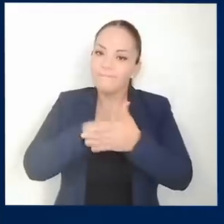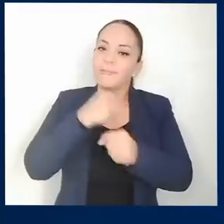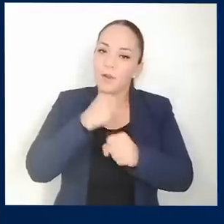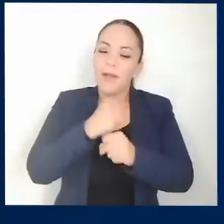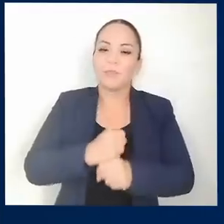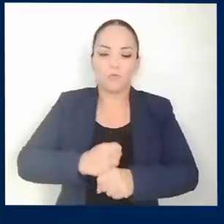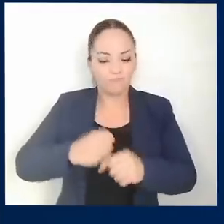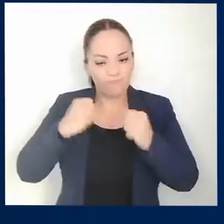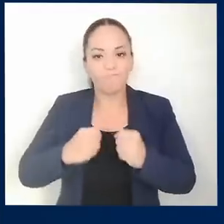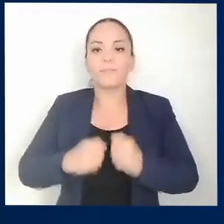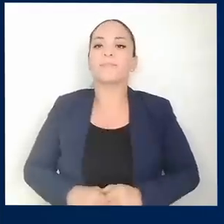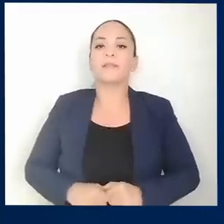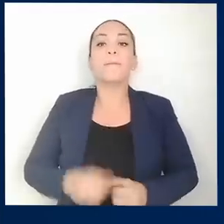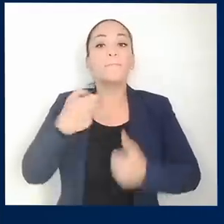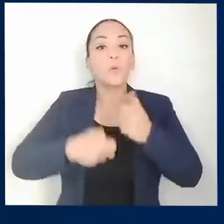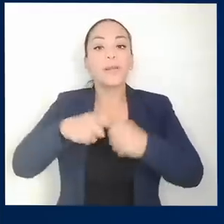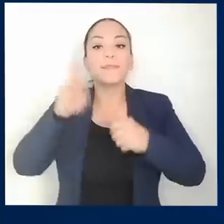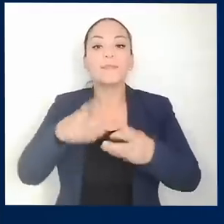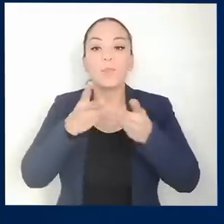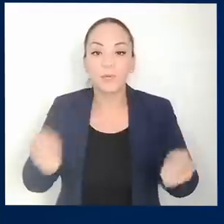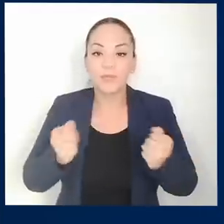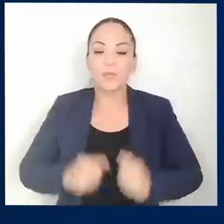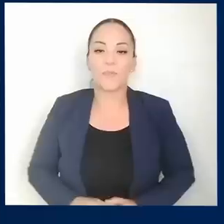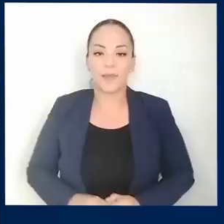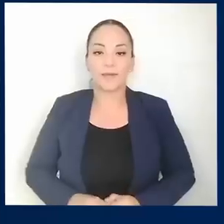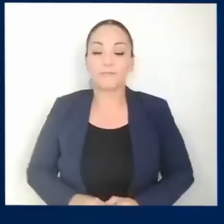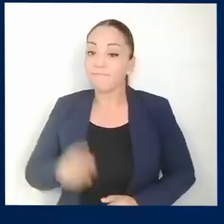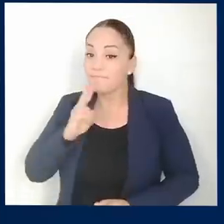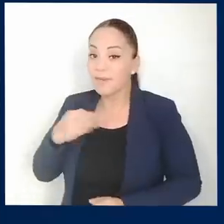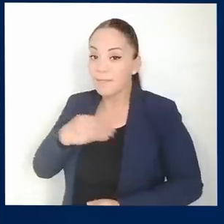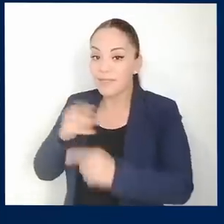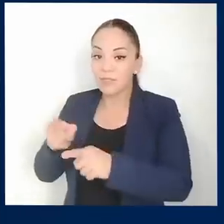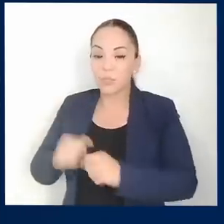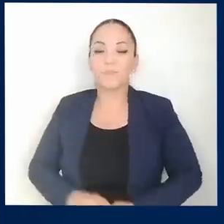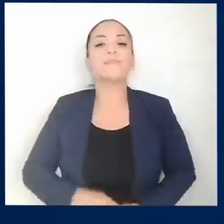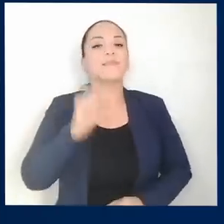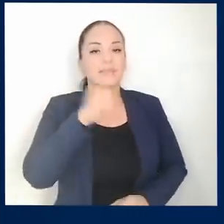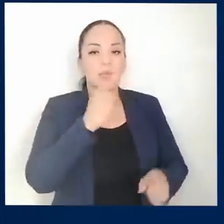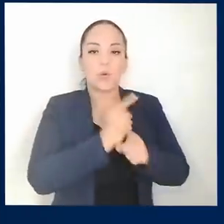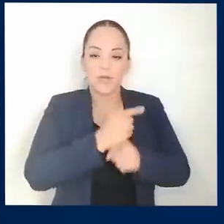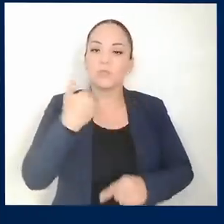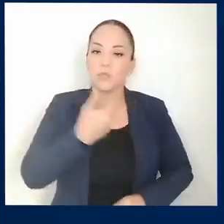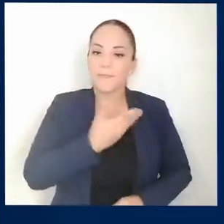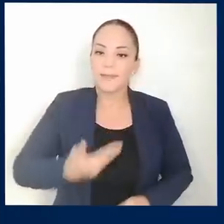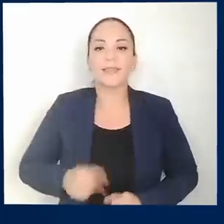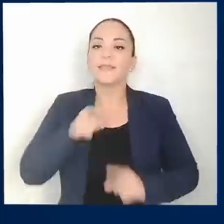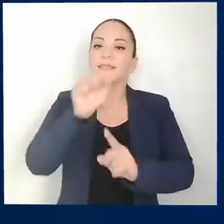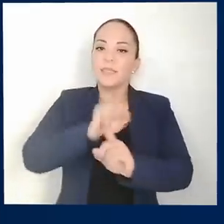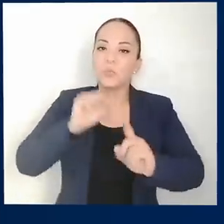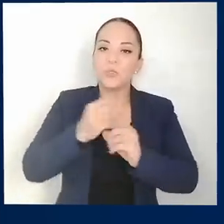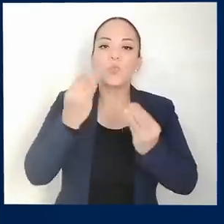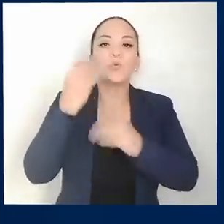para resolverse. ¿Es así, ministro? Así es, señor presidente. Es una situación de años